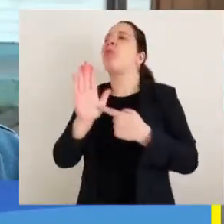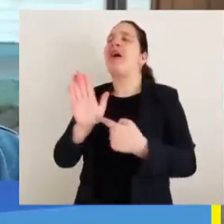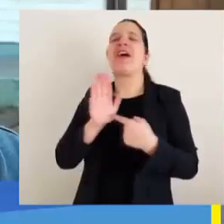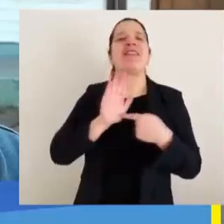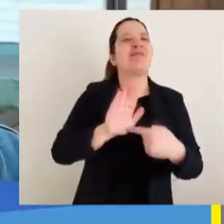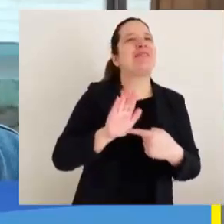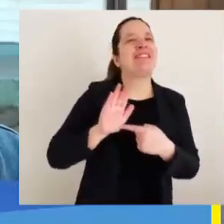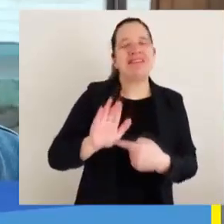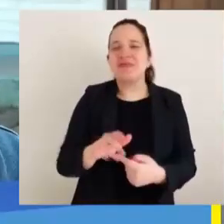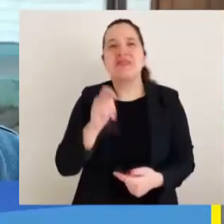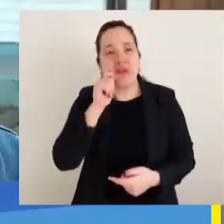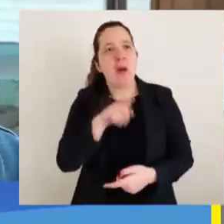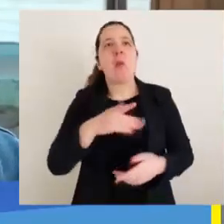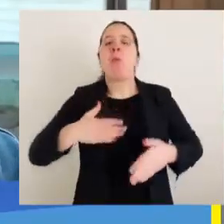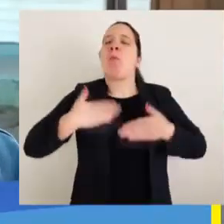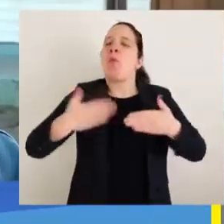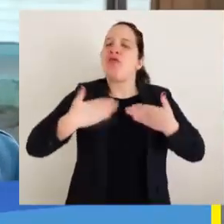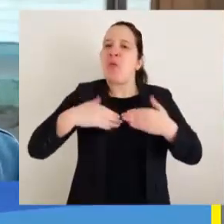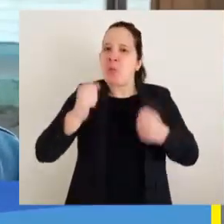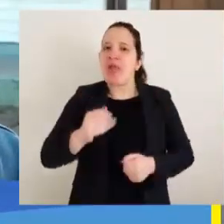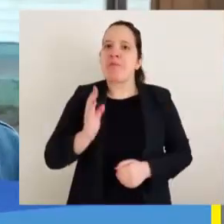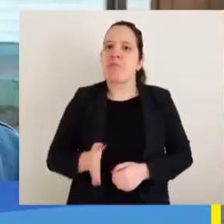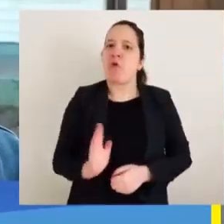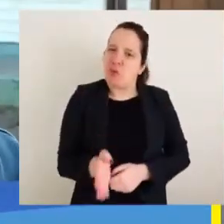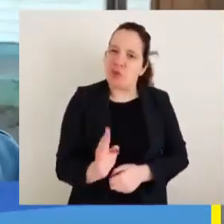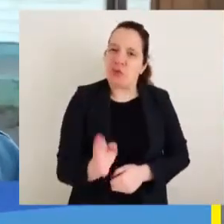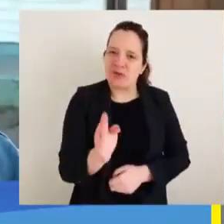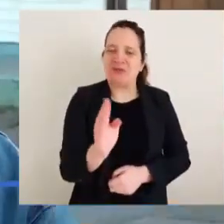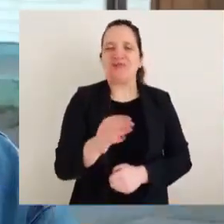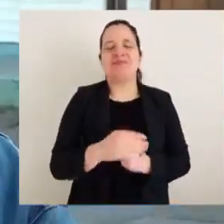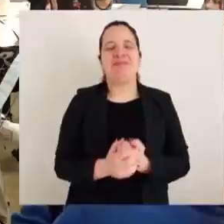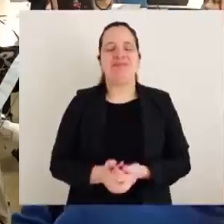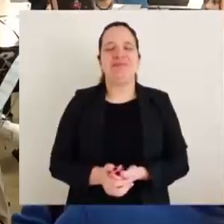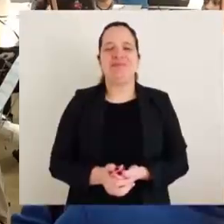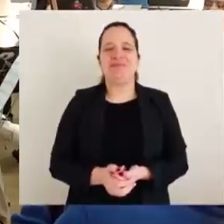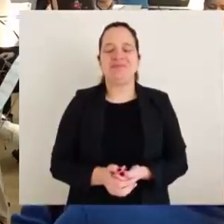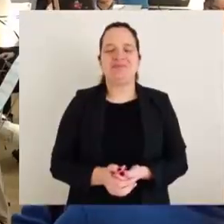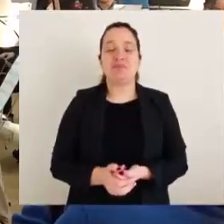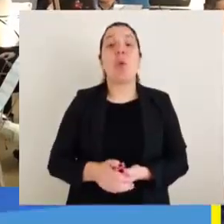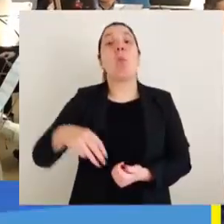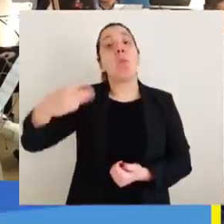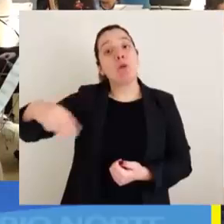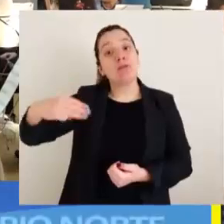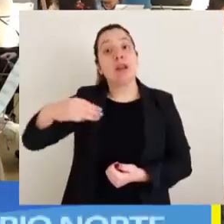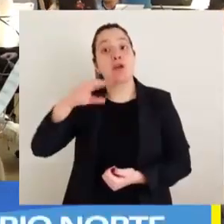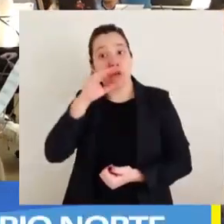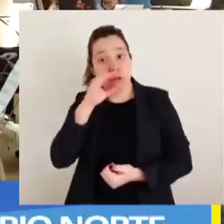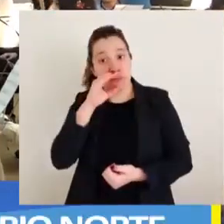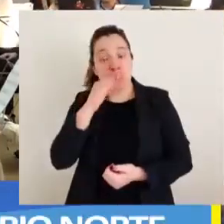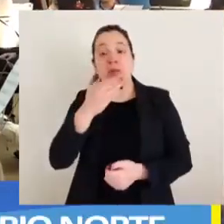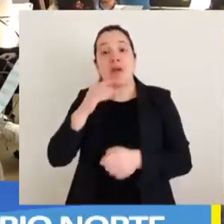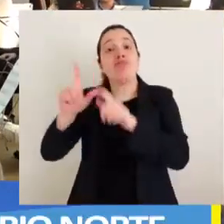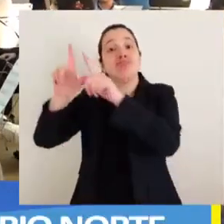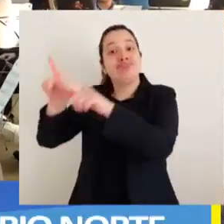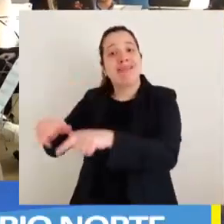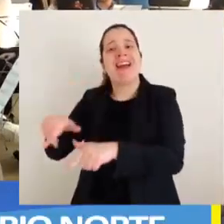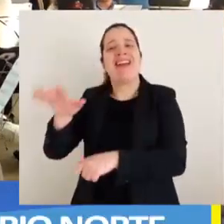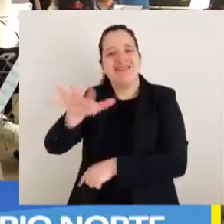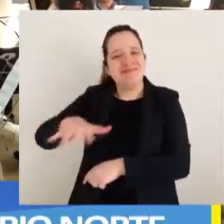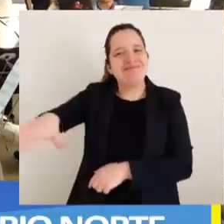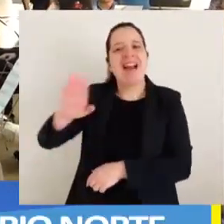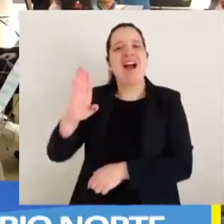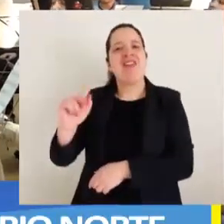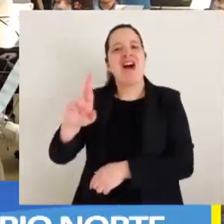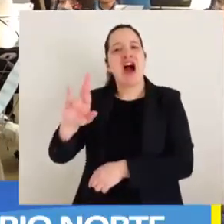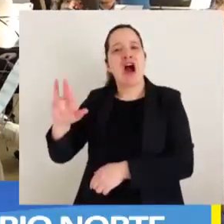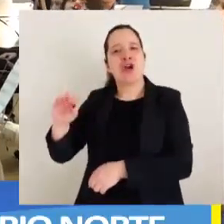Y así los motiva más para seguir más adelante y con más energía y con más ánimo. La Municipalidad de Concepción y la Delegación Municipal